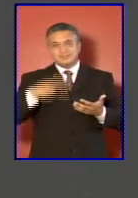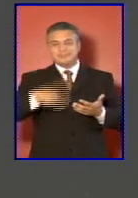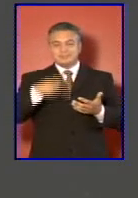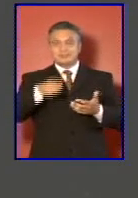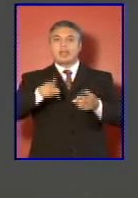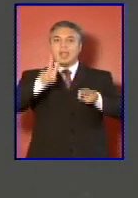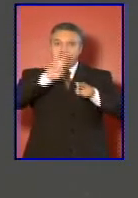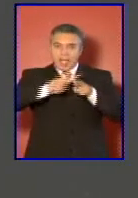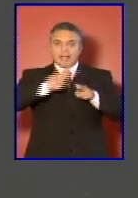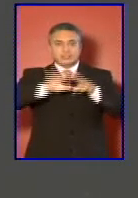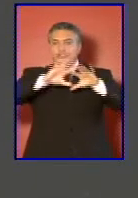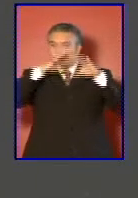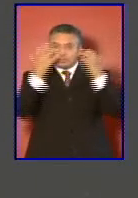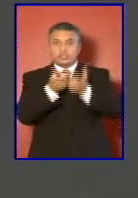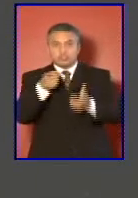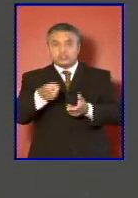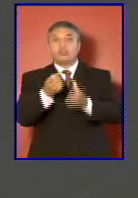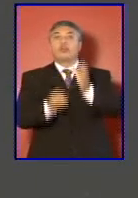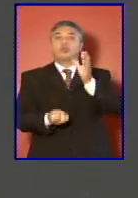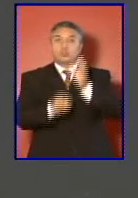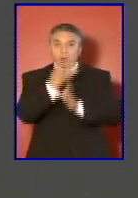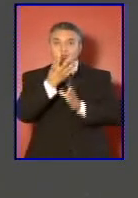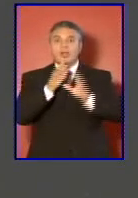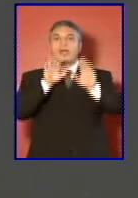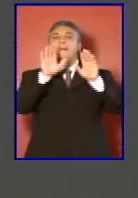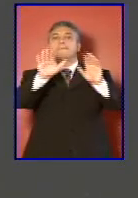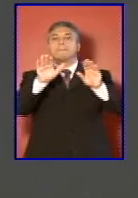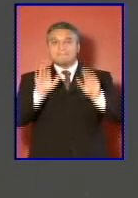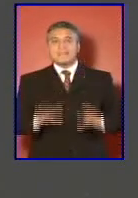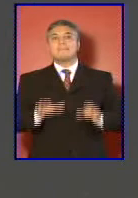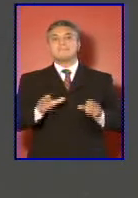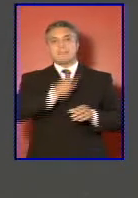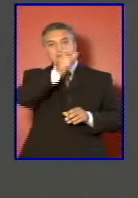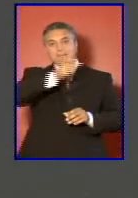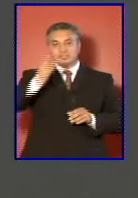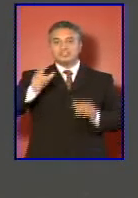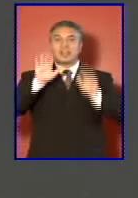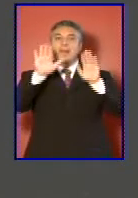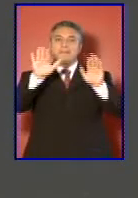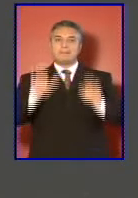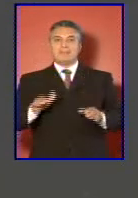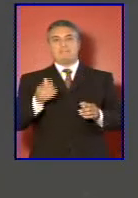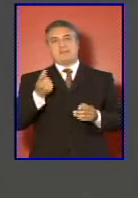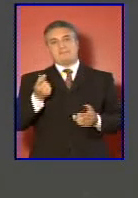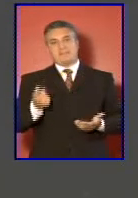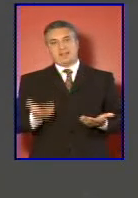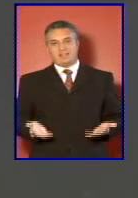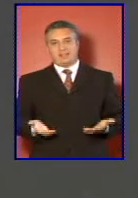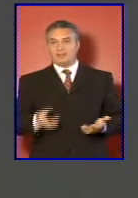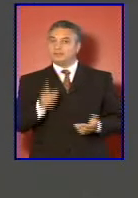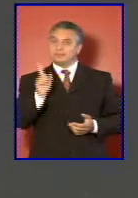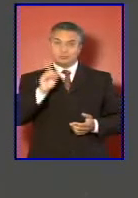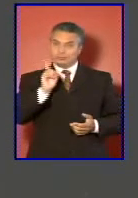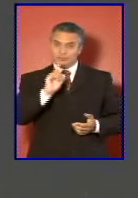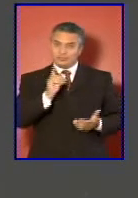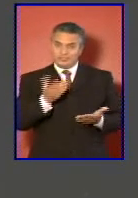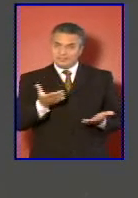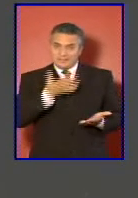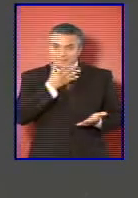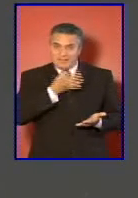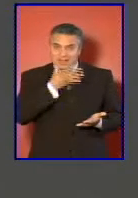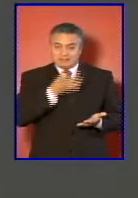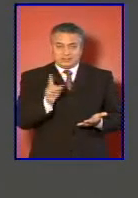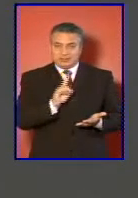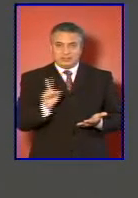hacer todo esto nuevo con la misma gente y con la misma plata no ha sido fácil sin